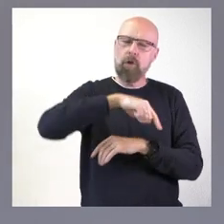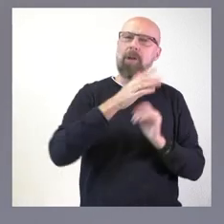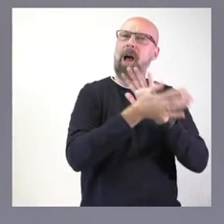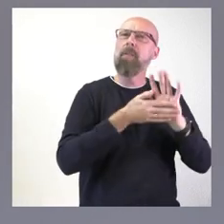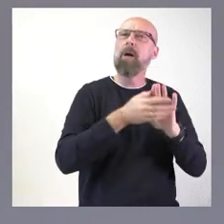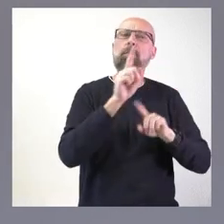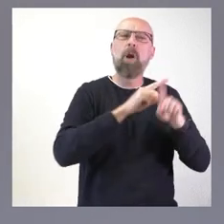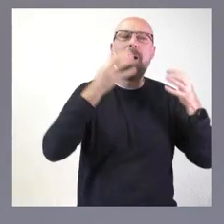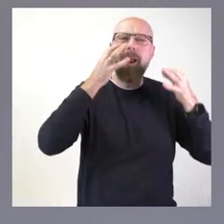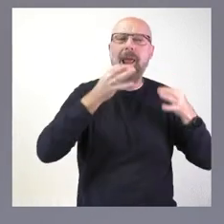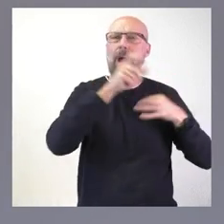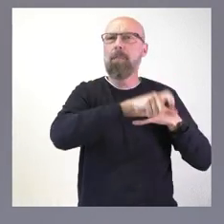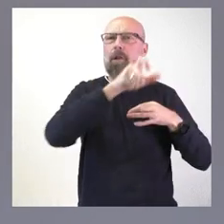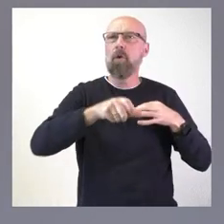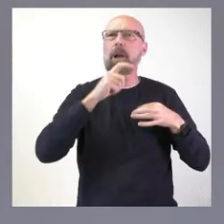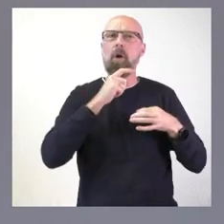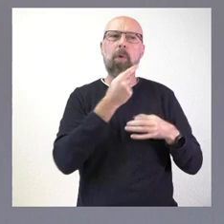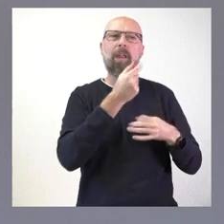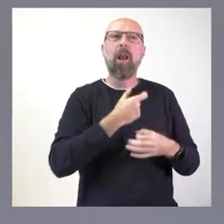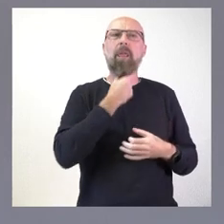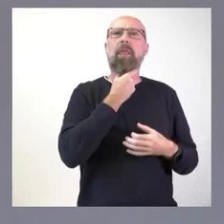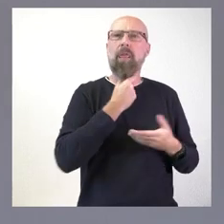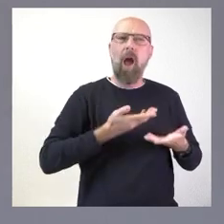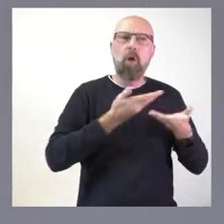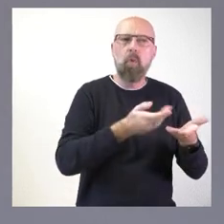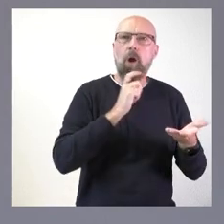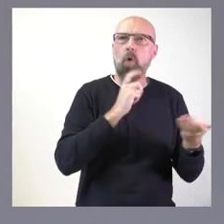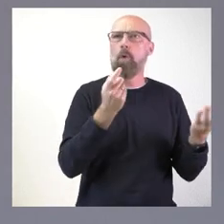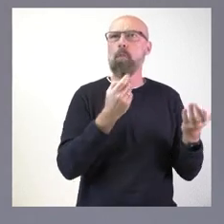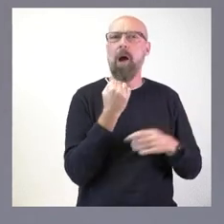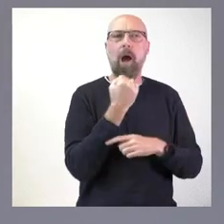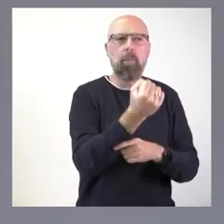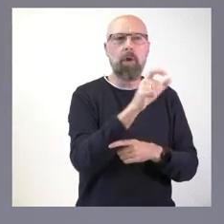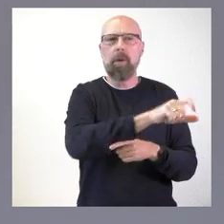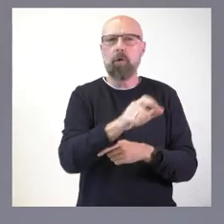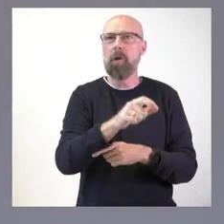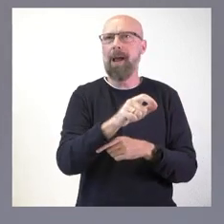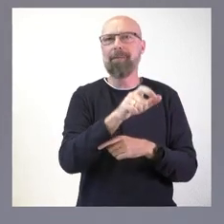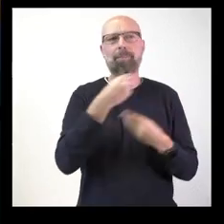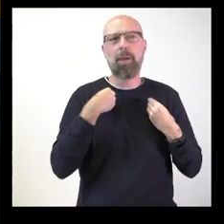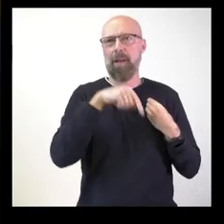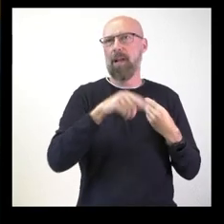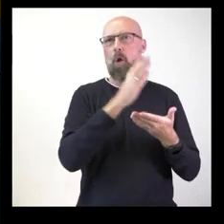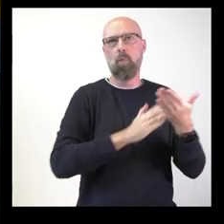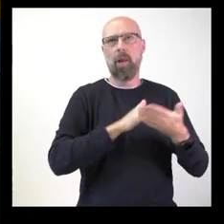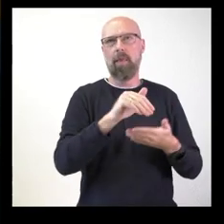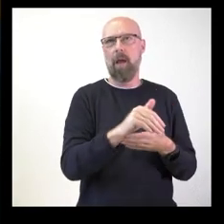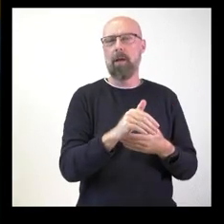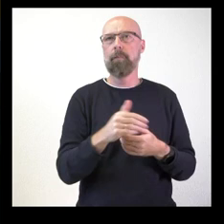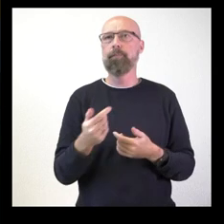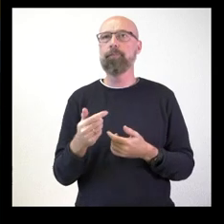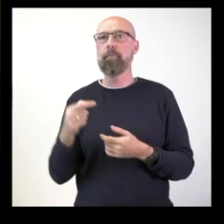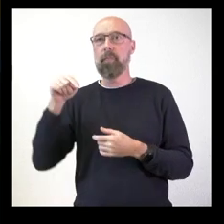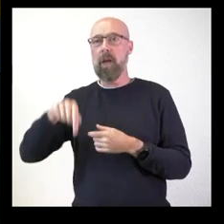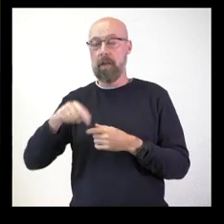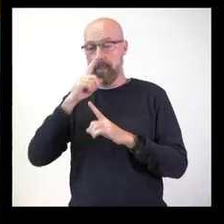llegar a fin de mes, de cómo ayudarles y de cómo apoyar a las personas que pasan tantos problemas en nuestra comunidad autónoma. Las tres muertas de este año que llevamos en